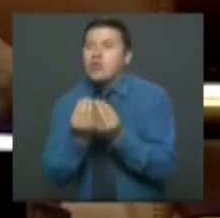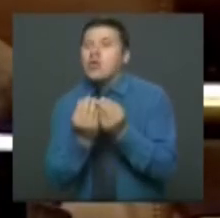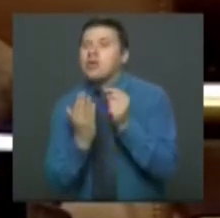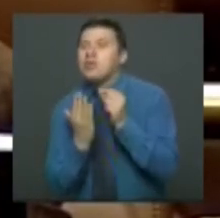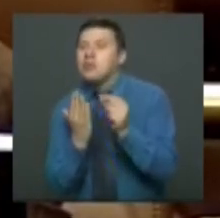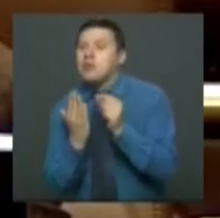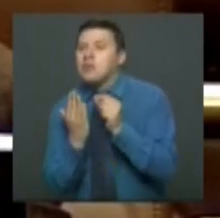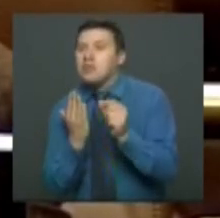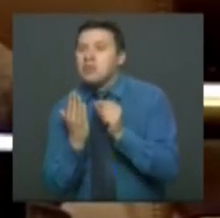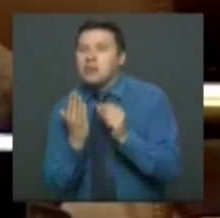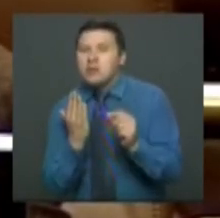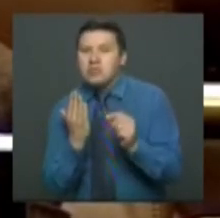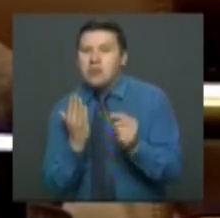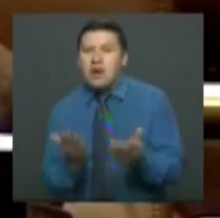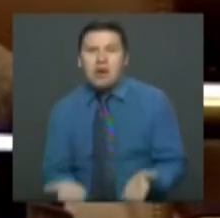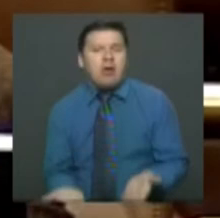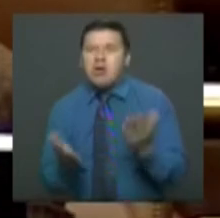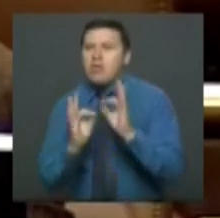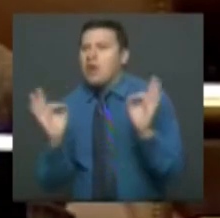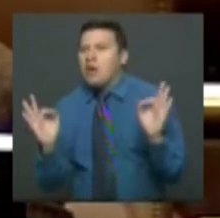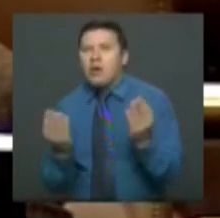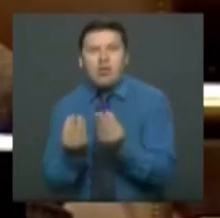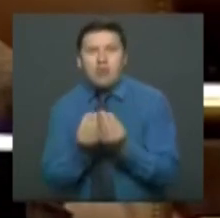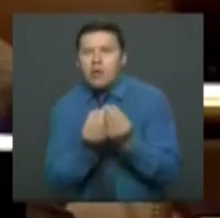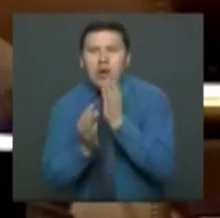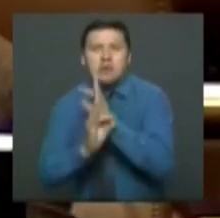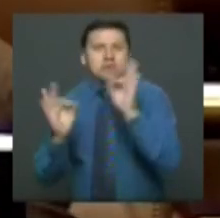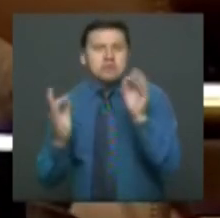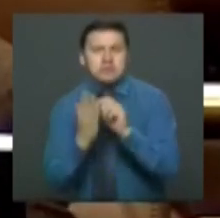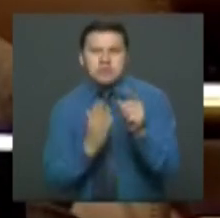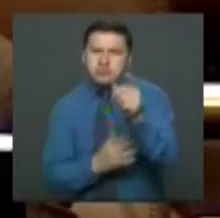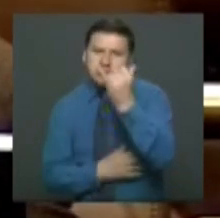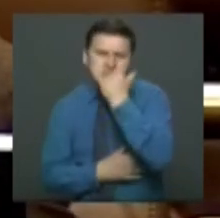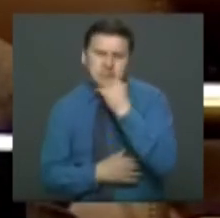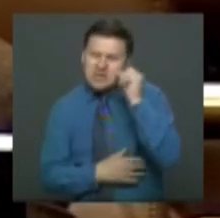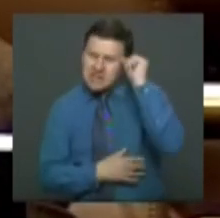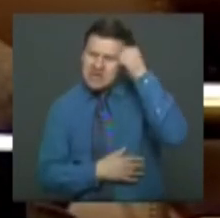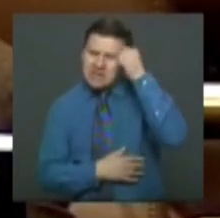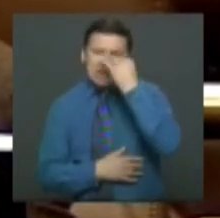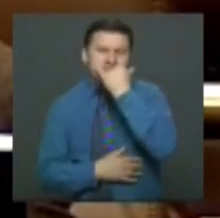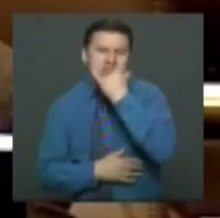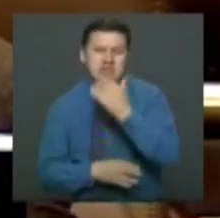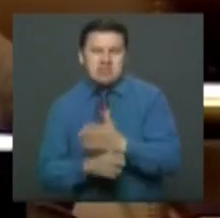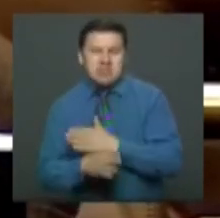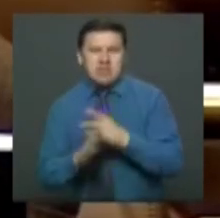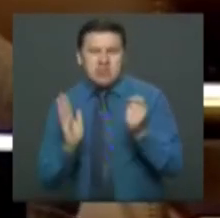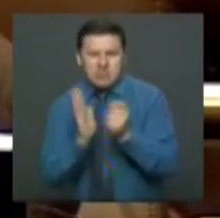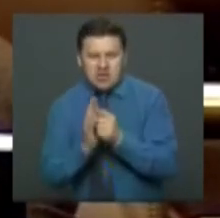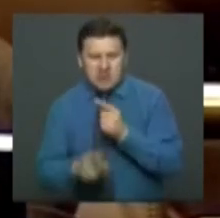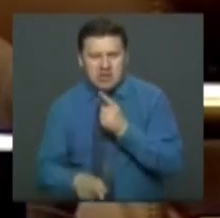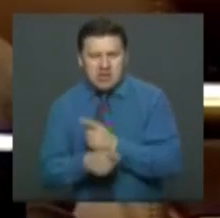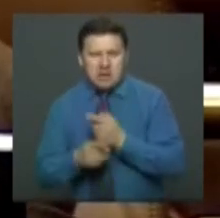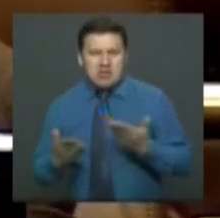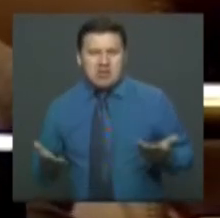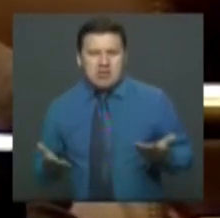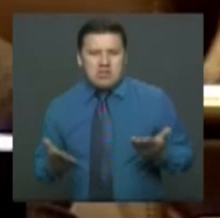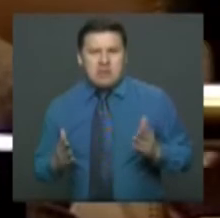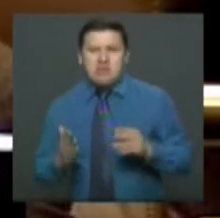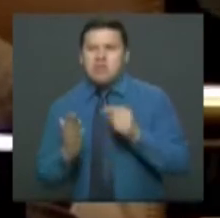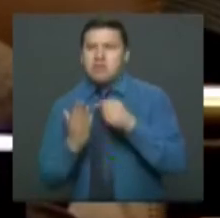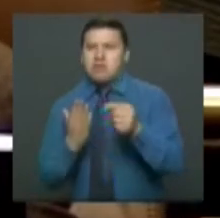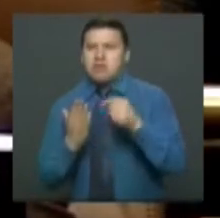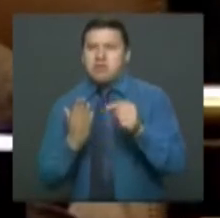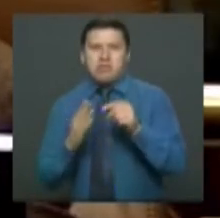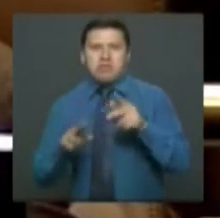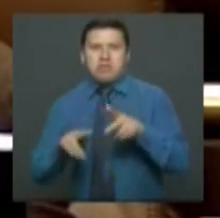no lo hubiera, se levanta la sesión. Pero lo que usted hizo, me recuerda lo que se hizo una vez aquí, de tener el registro abierto